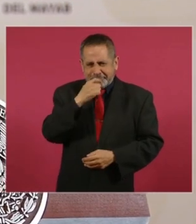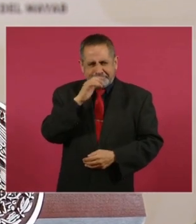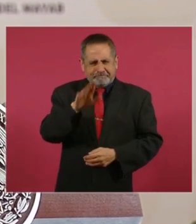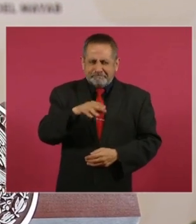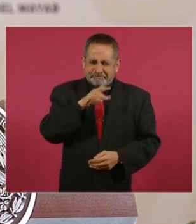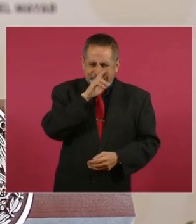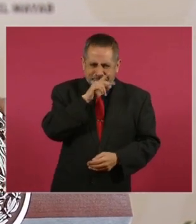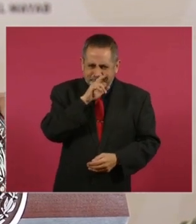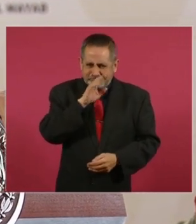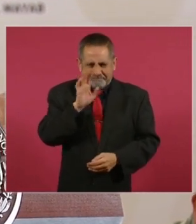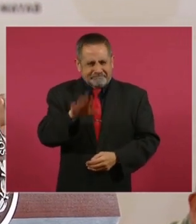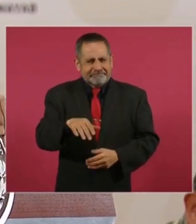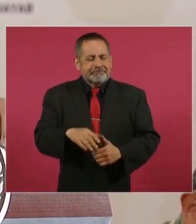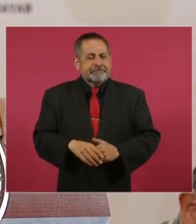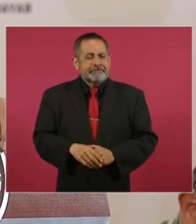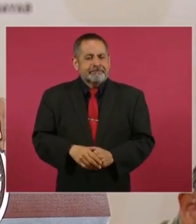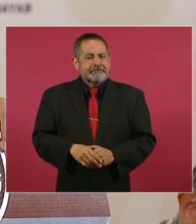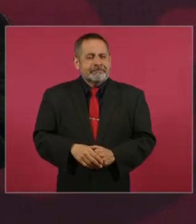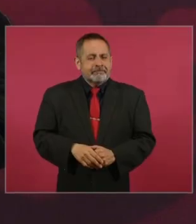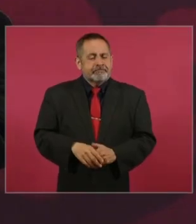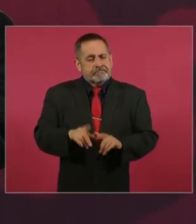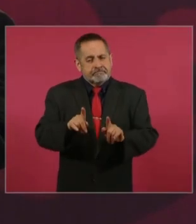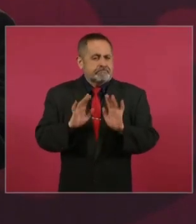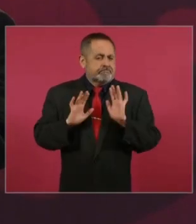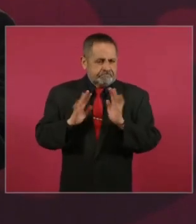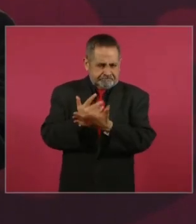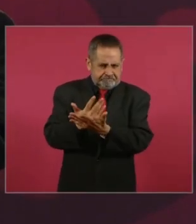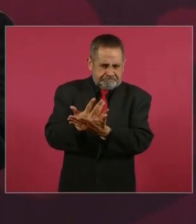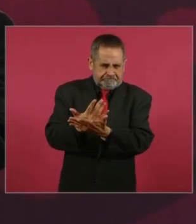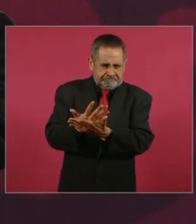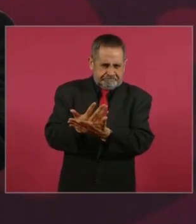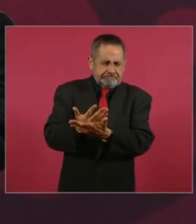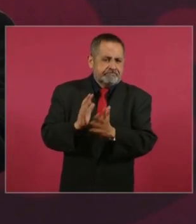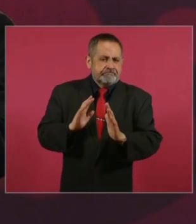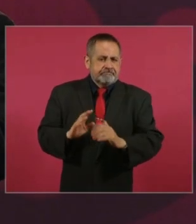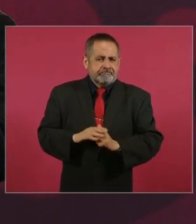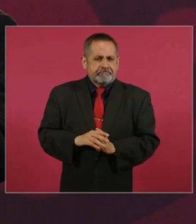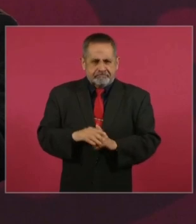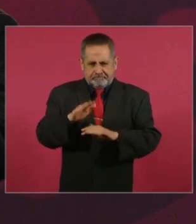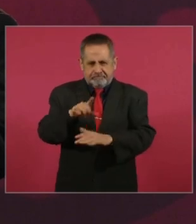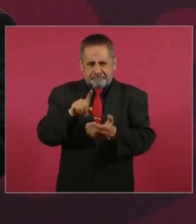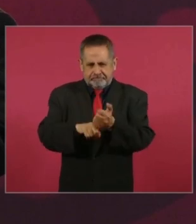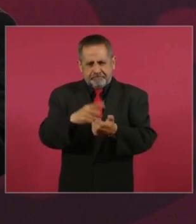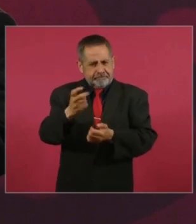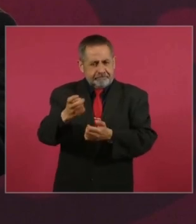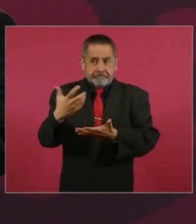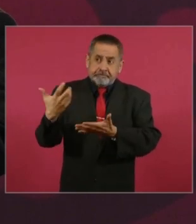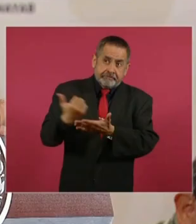No, vamos a esperar sobre eso.